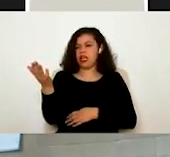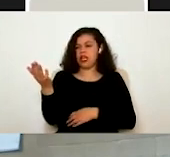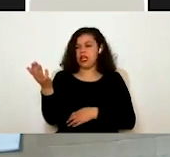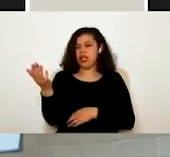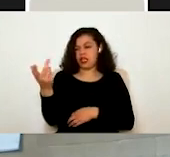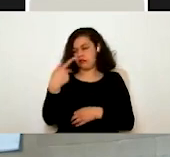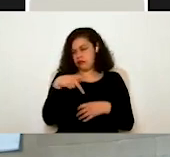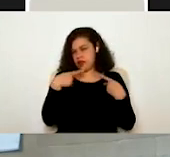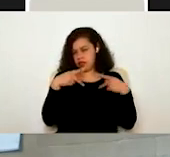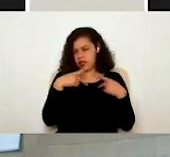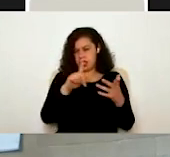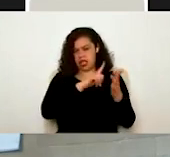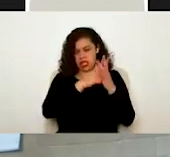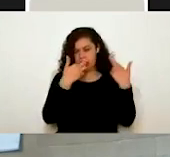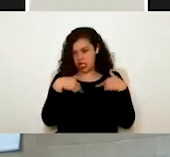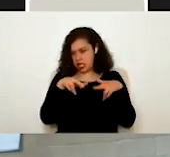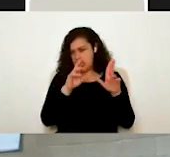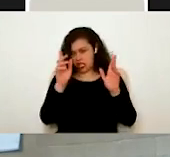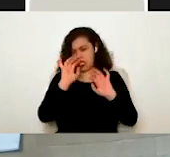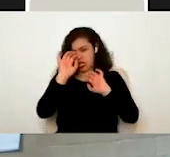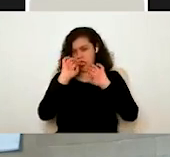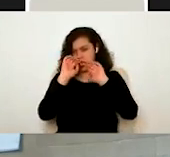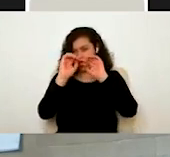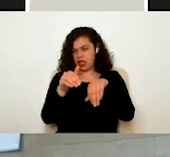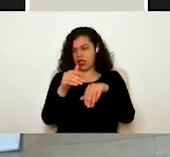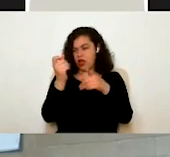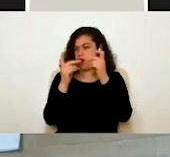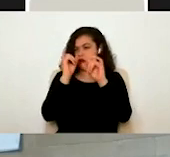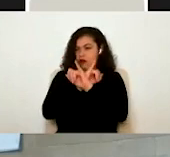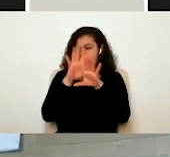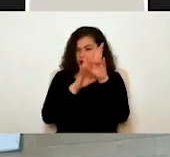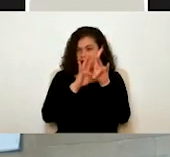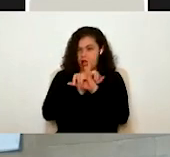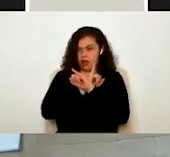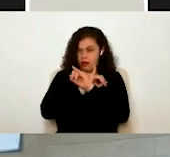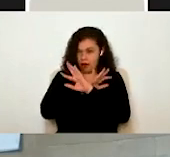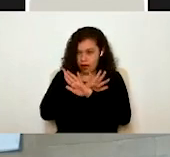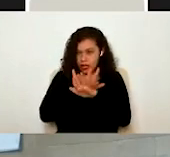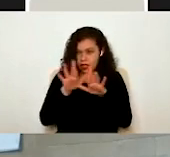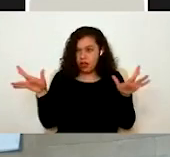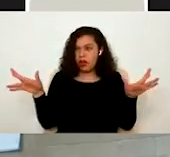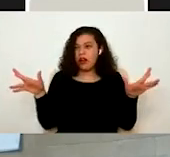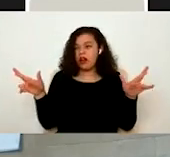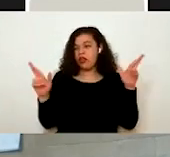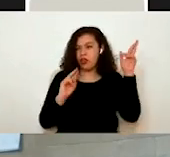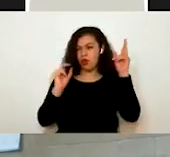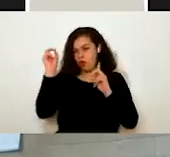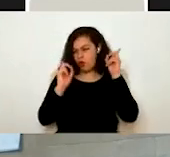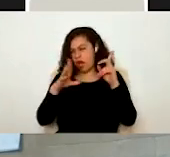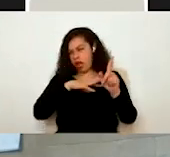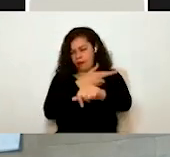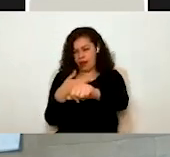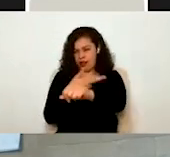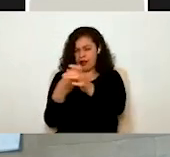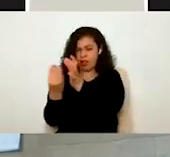O en todo caso, si tienen alguna duda con estos datos de de qué tipo de trámite tienen que